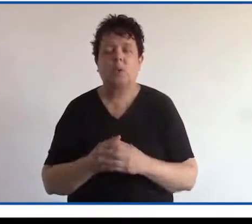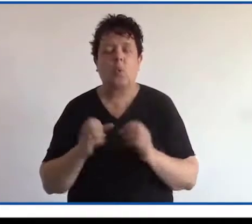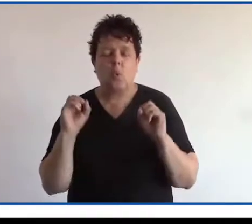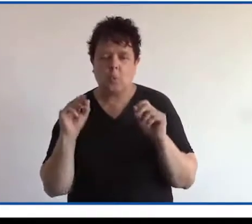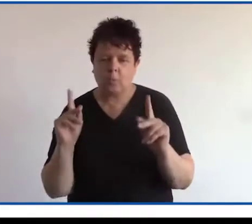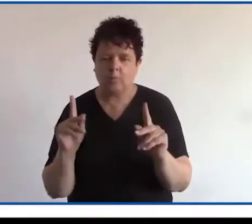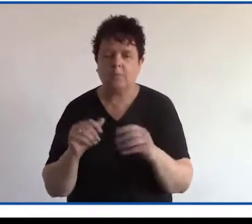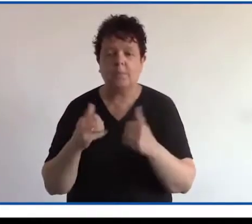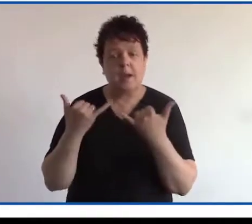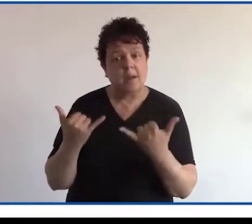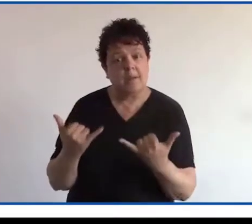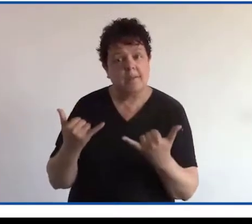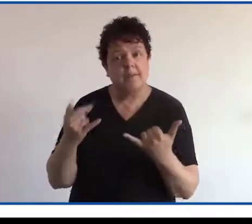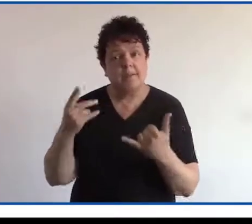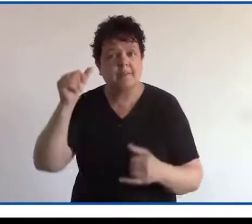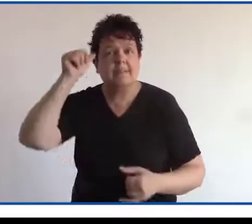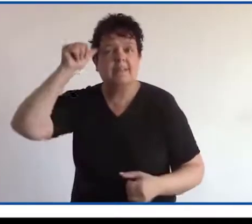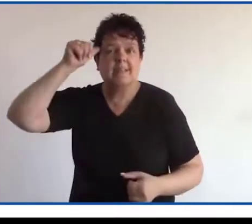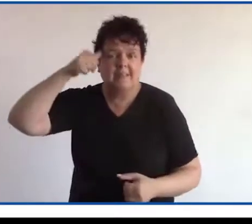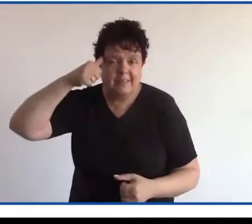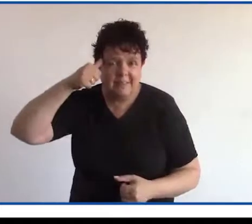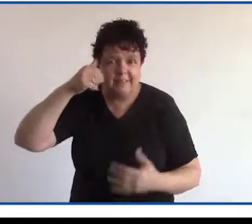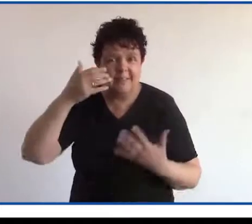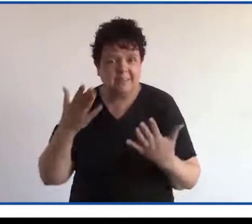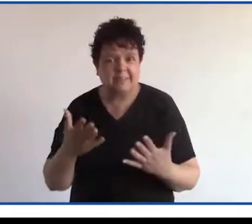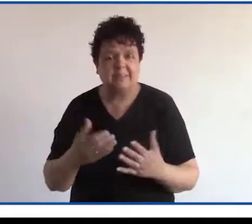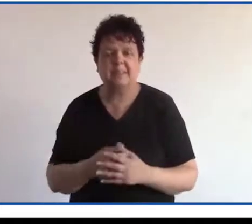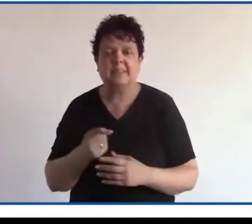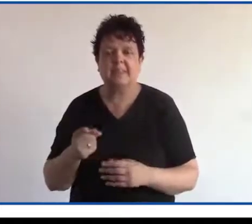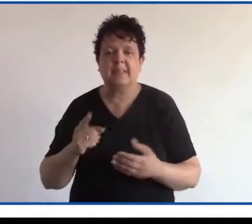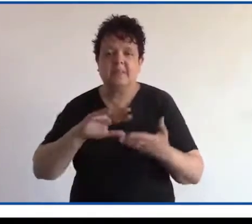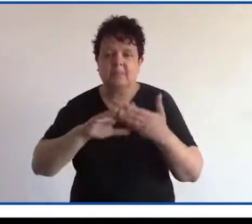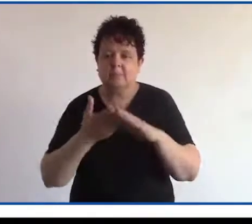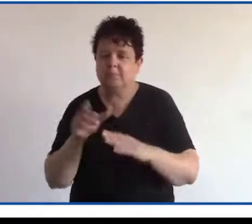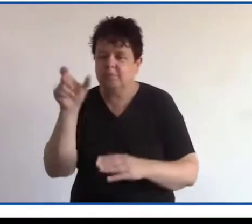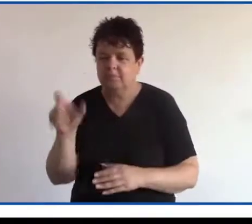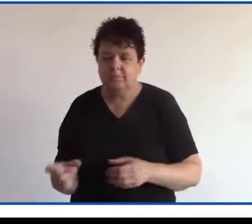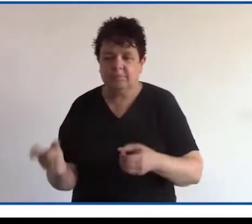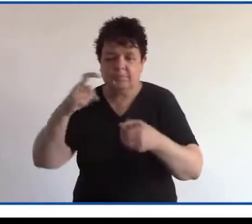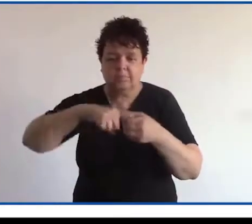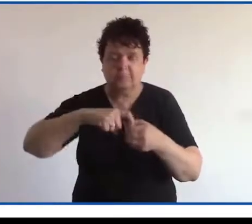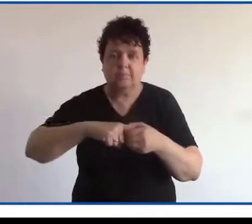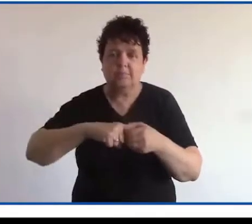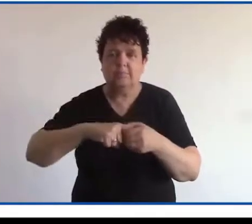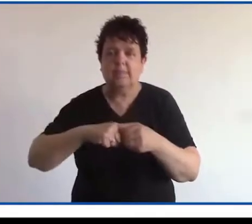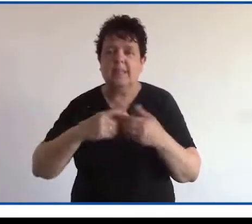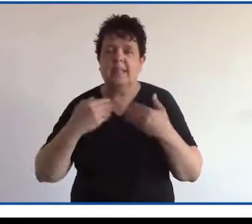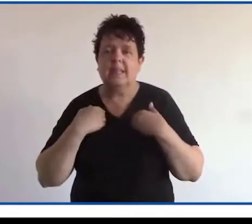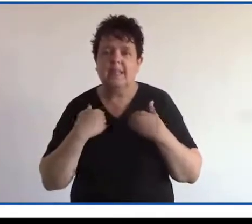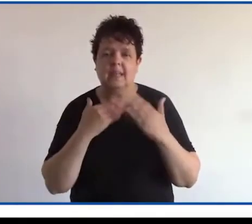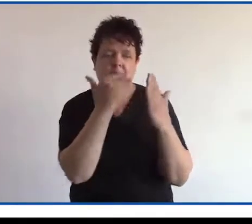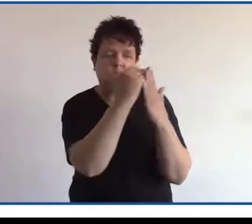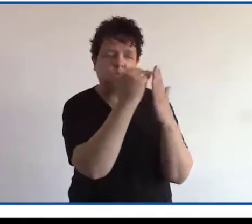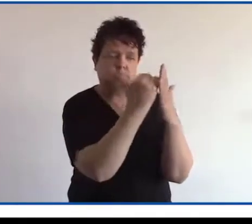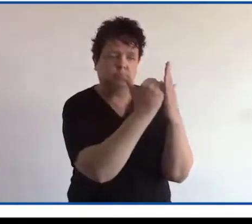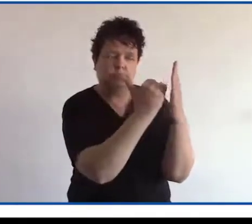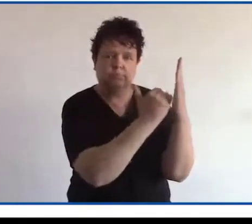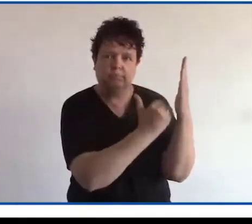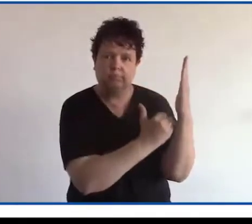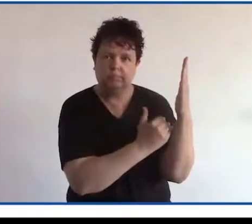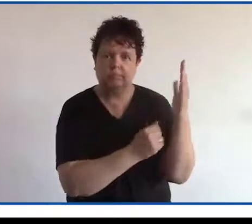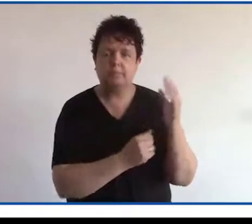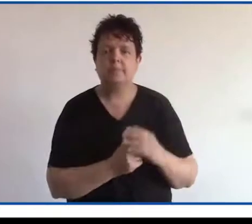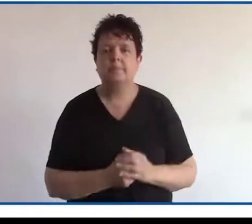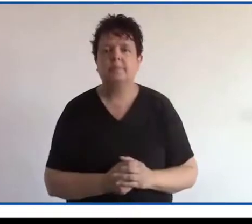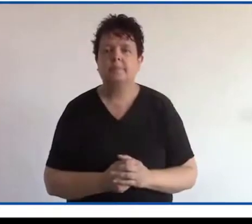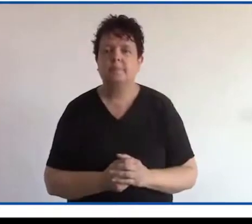Muy bien, aquí lo recordamos. La ciudadanía toma en cuenta lo siguiente.